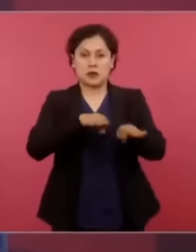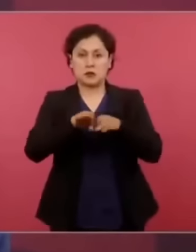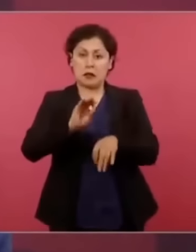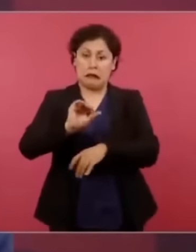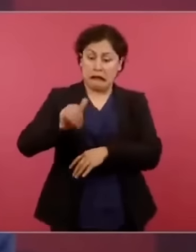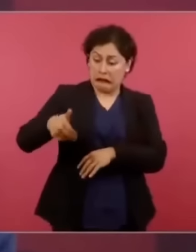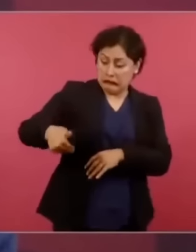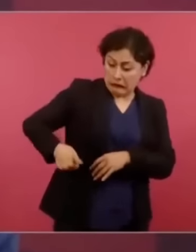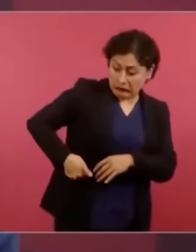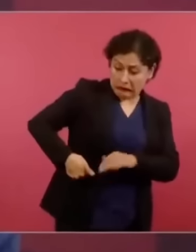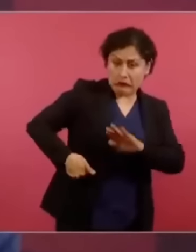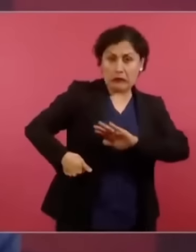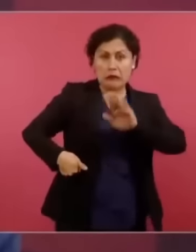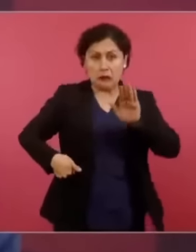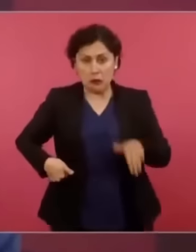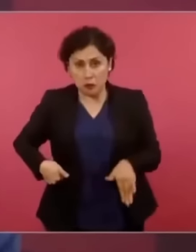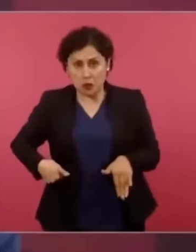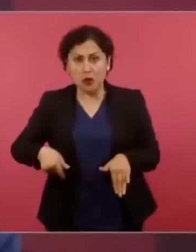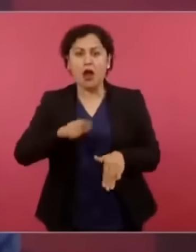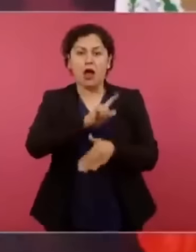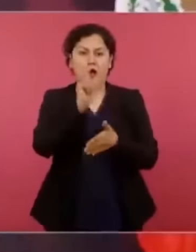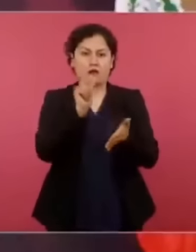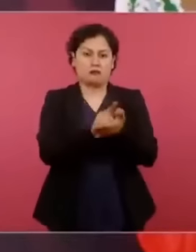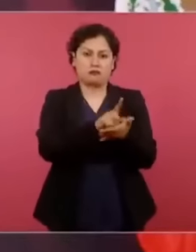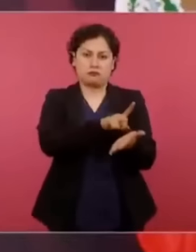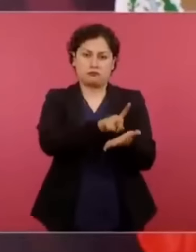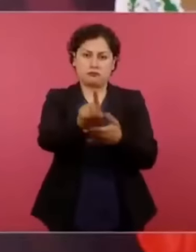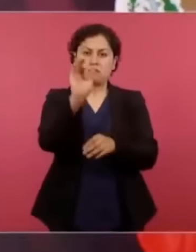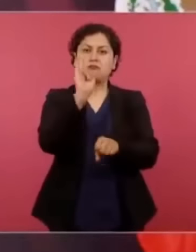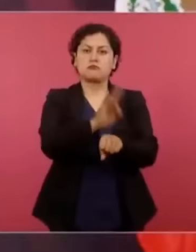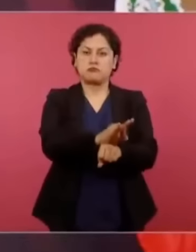eso, ya no,